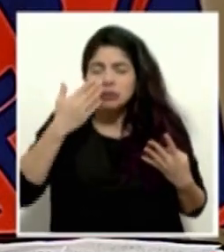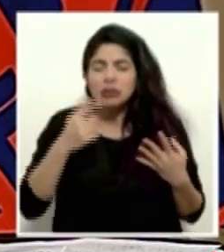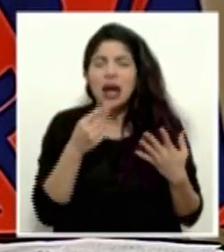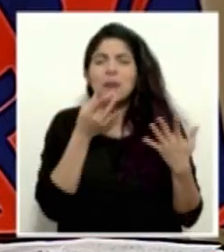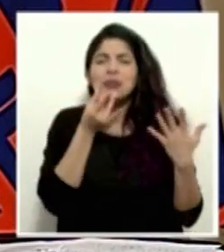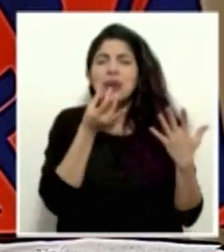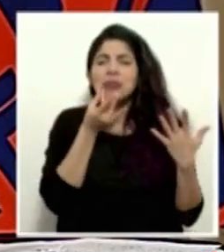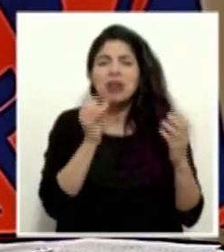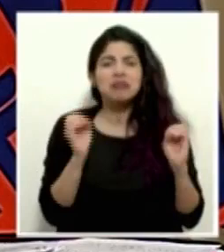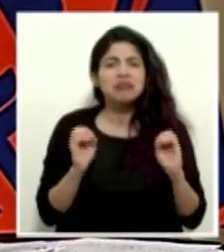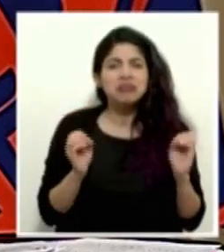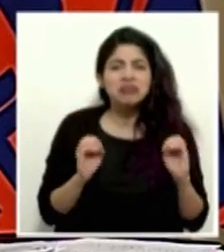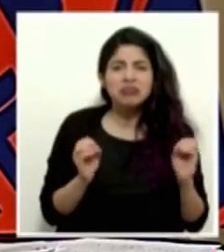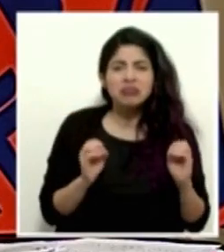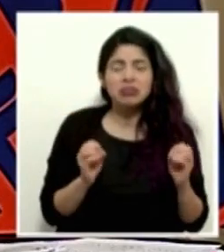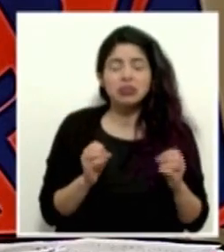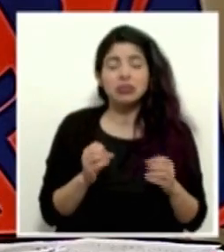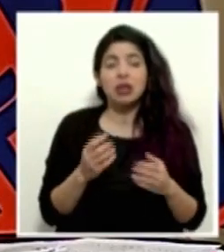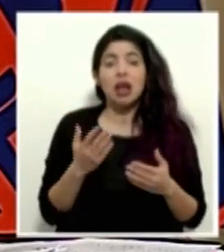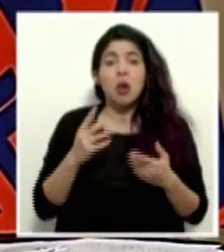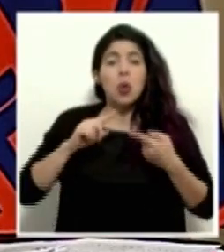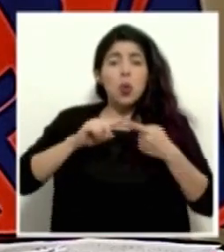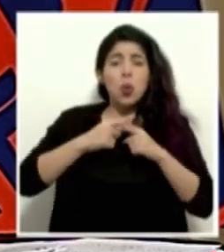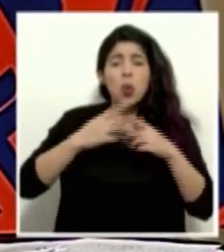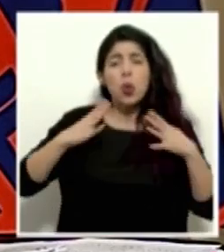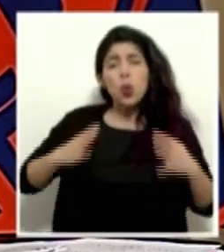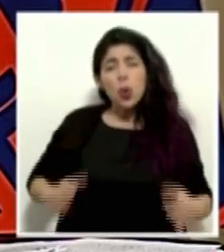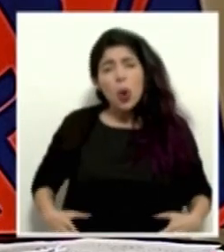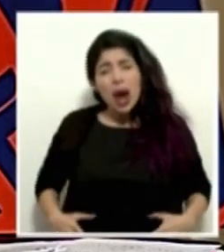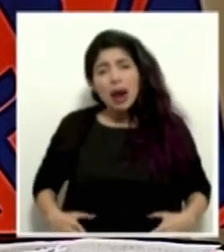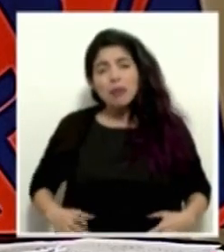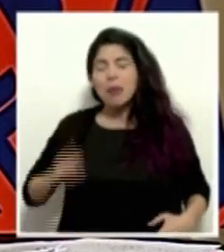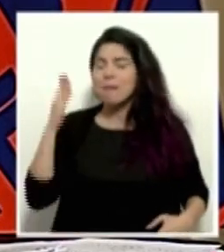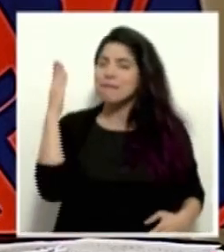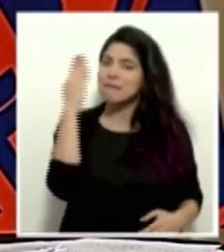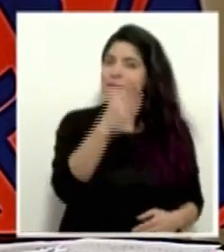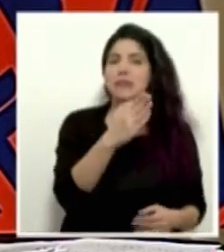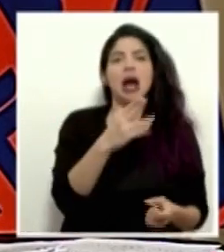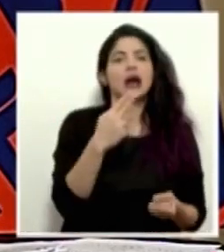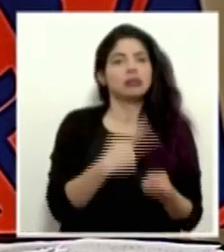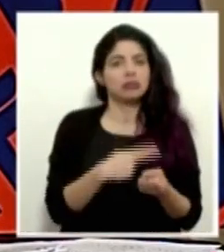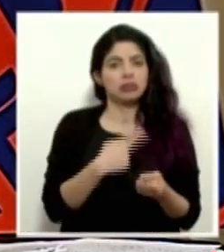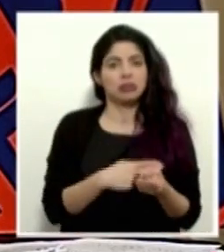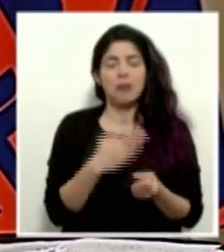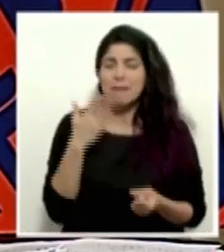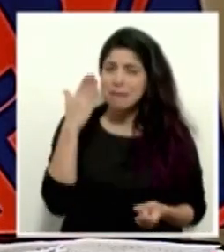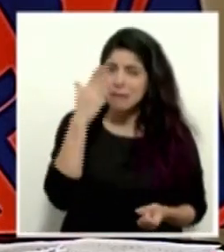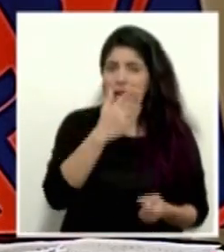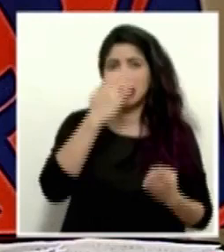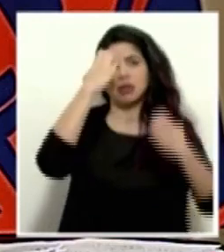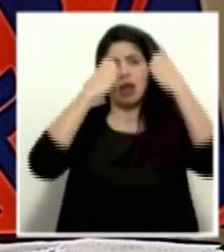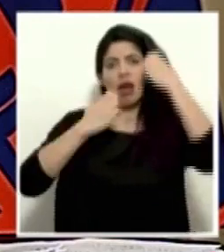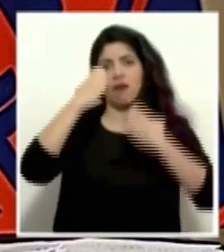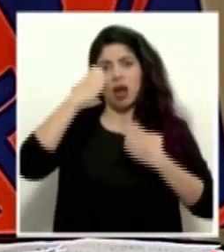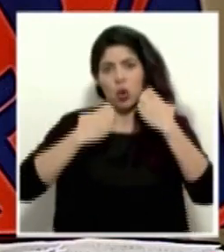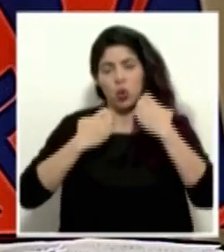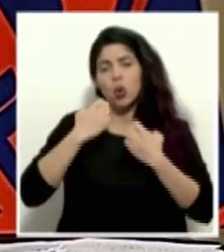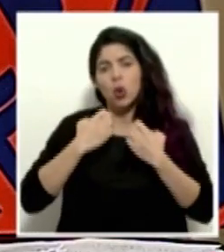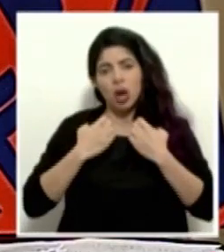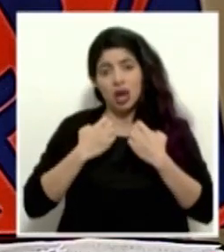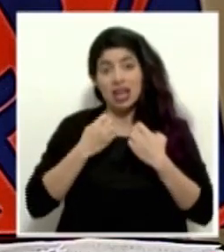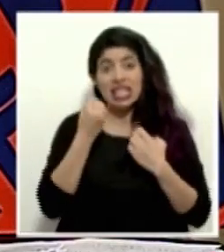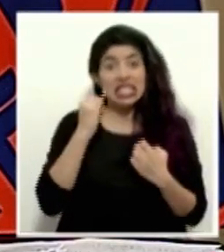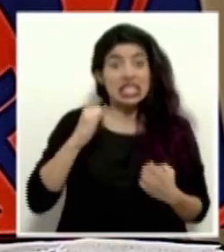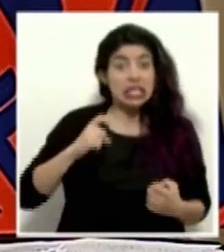falta de sabor, algún dolor de cuerpo, vayan a un centro médico, vayan a que los evalúen y